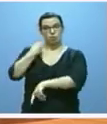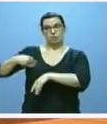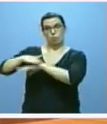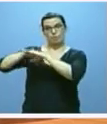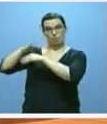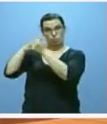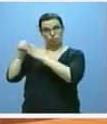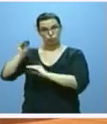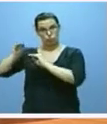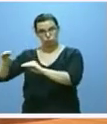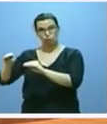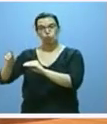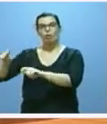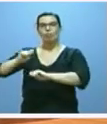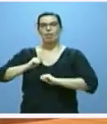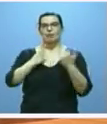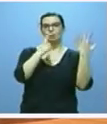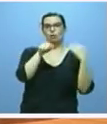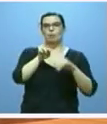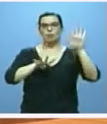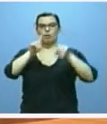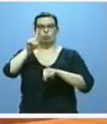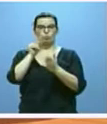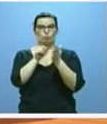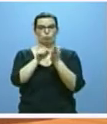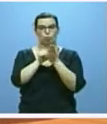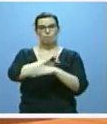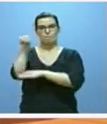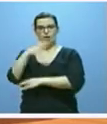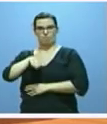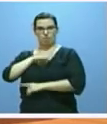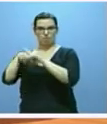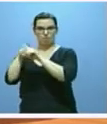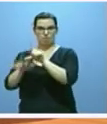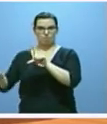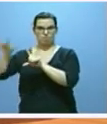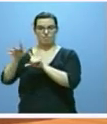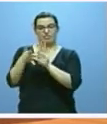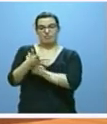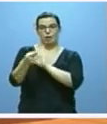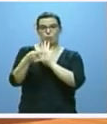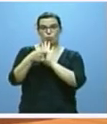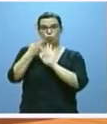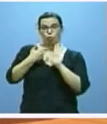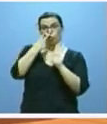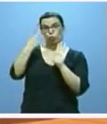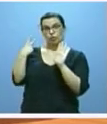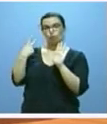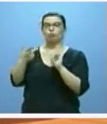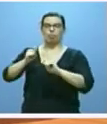de 6,91 puntos por encima de la media nacional, mejorando también la puntuación del barómetro anterior.